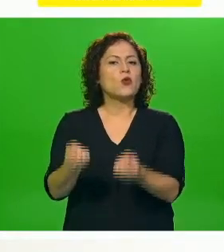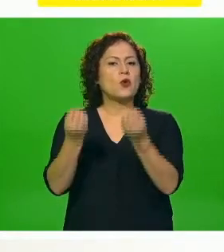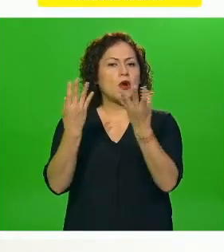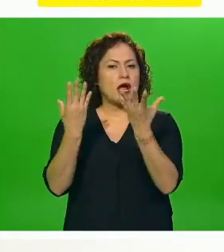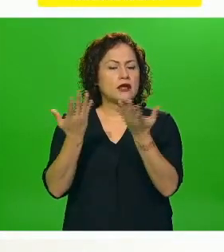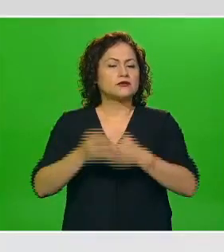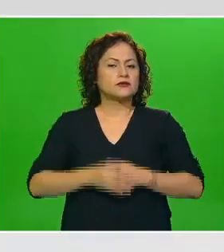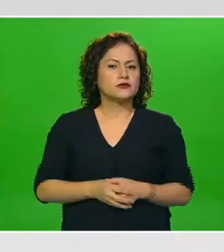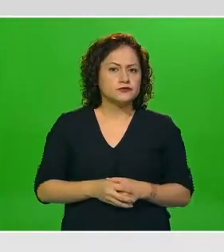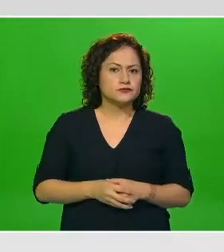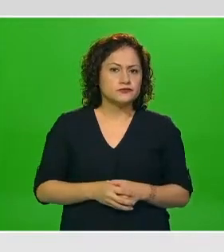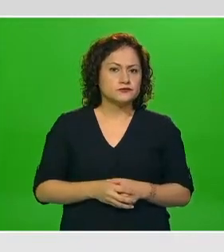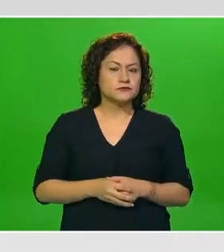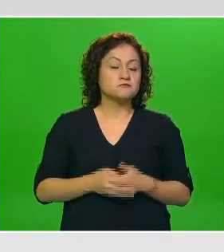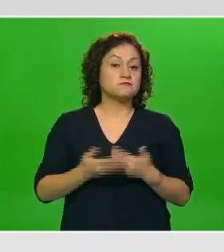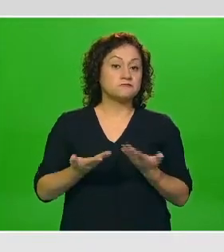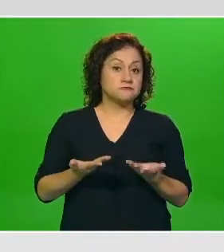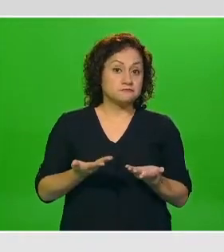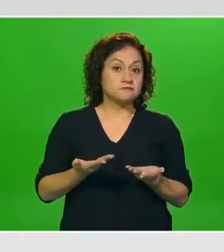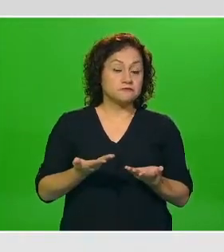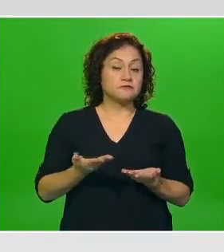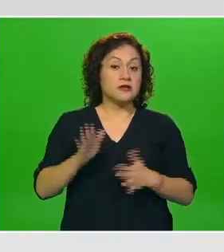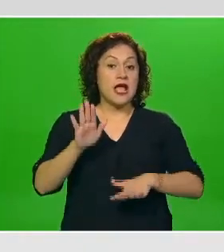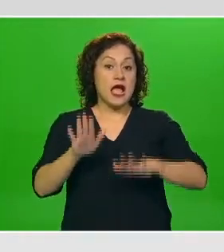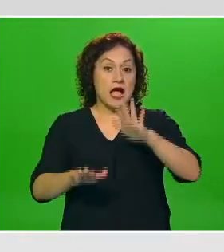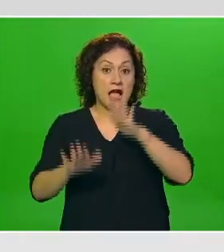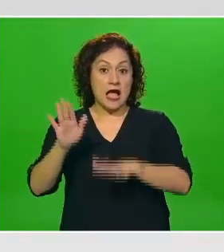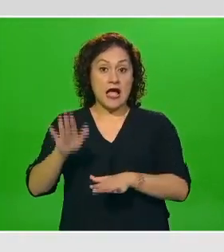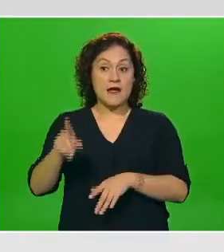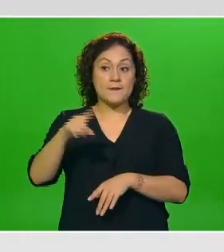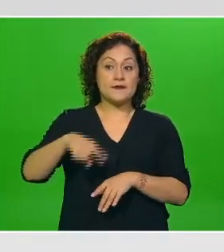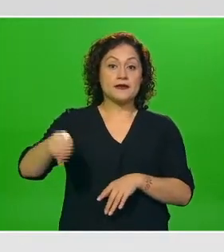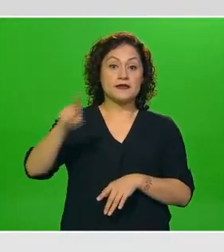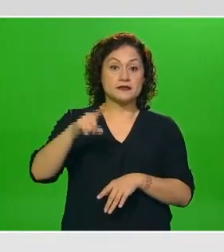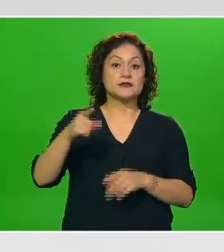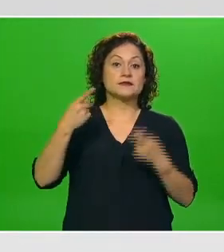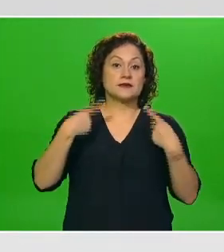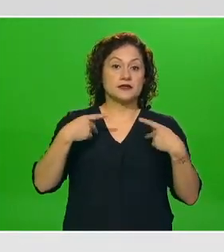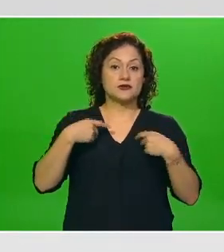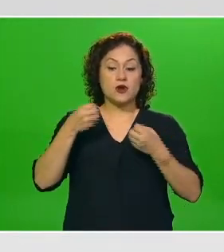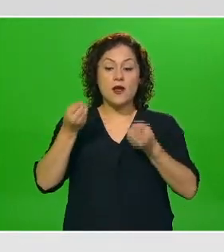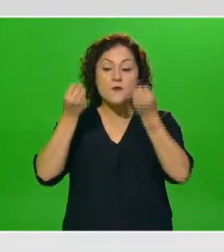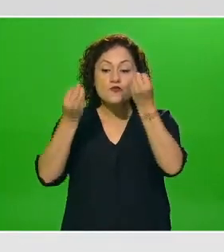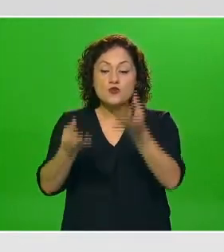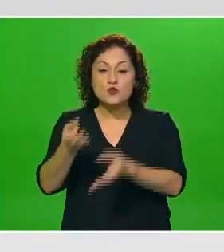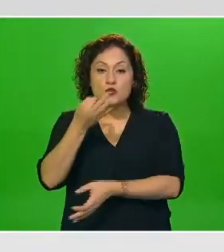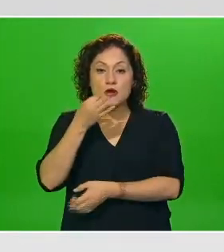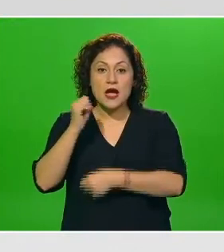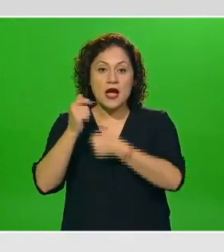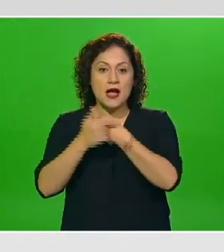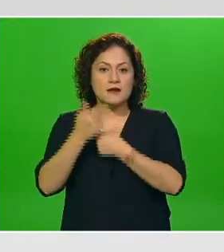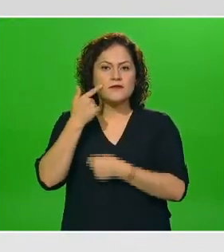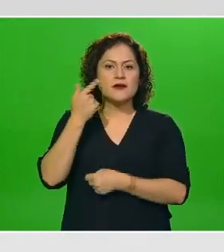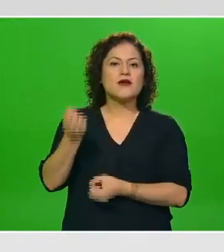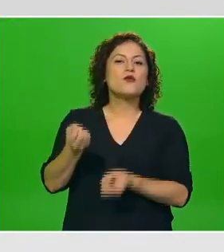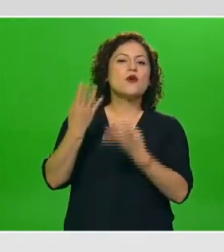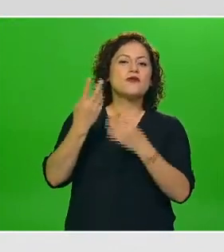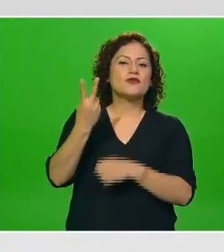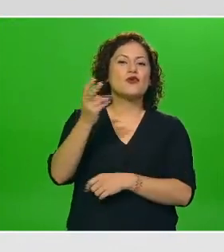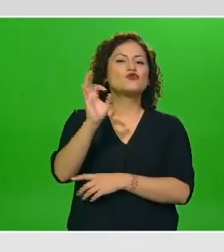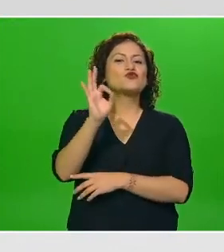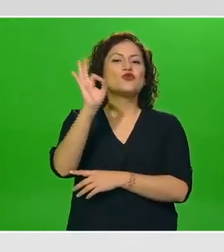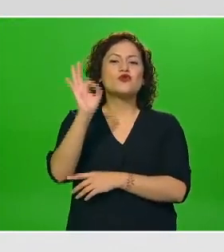por una especialidad o inclusive ha requerido que esta persona se hospitalice y vean ustedes que ha sido solo el 2% es decir